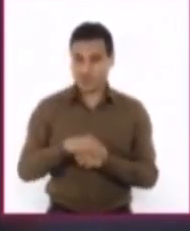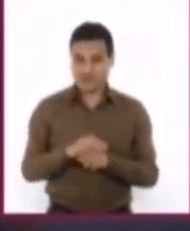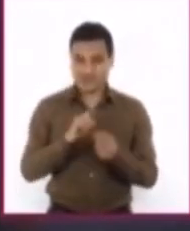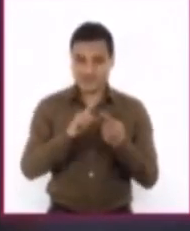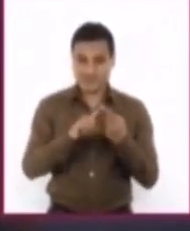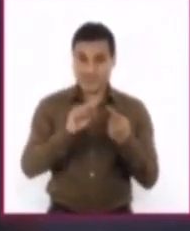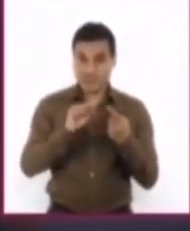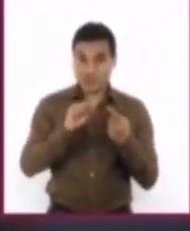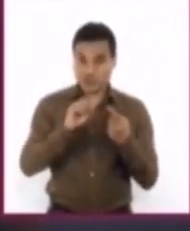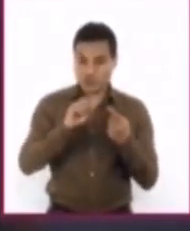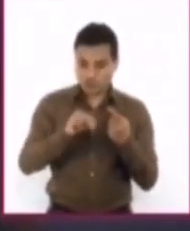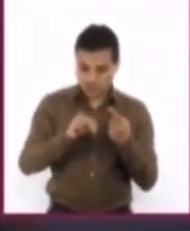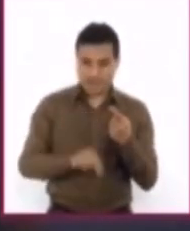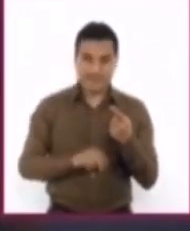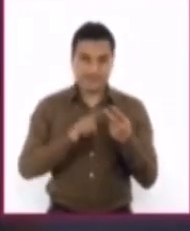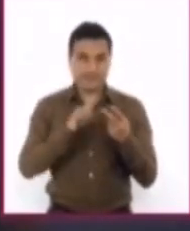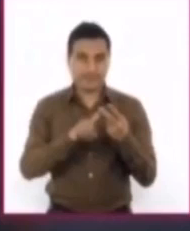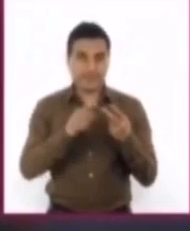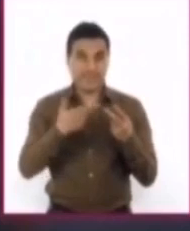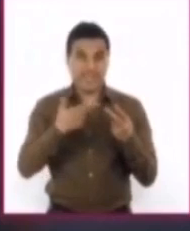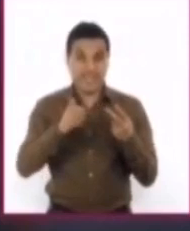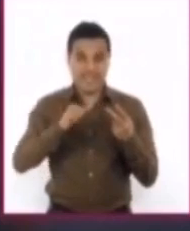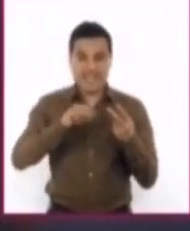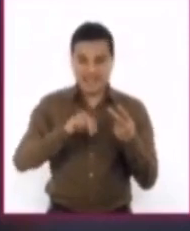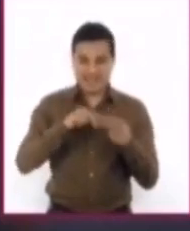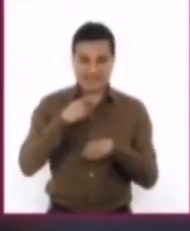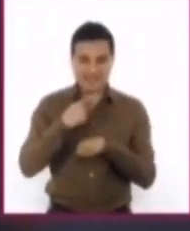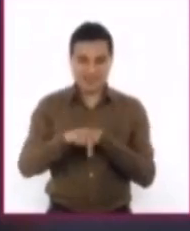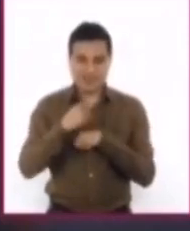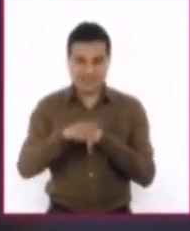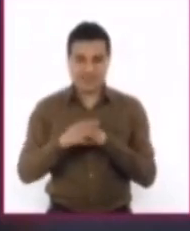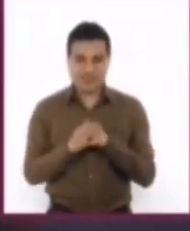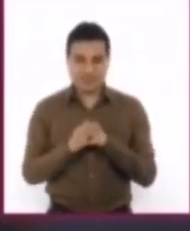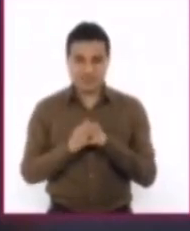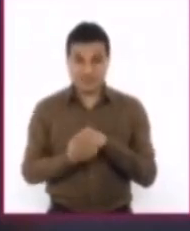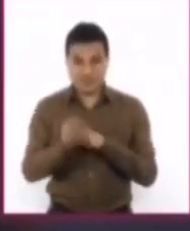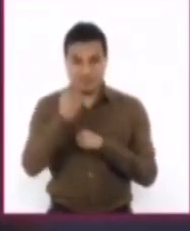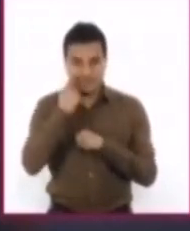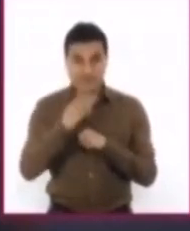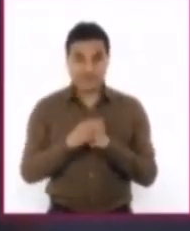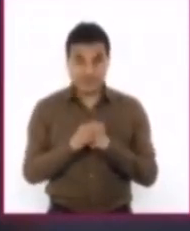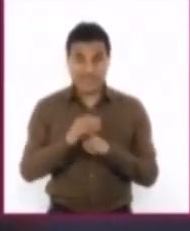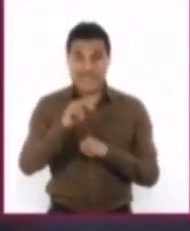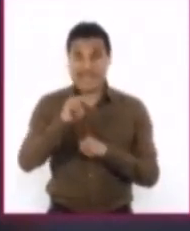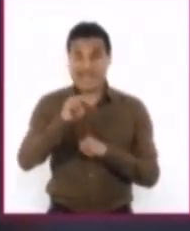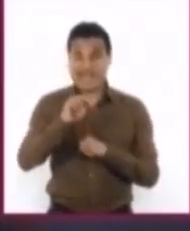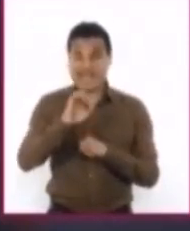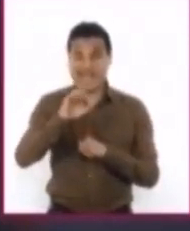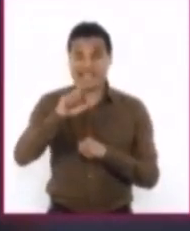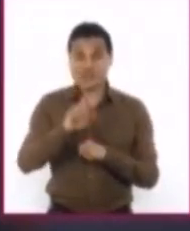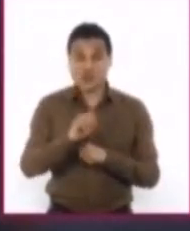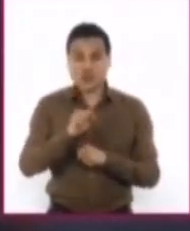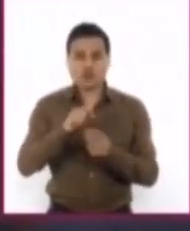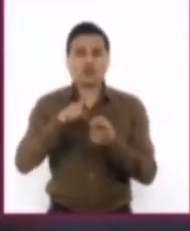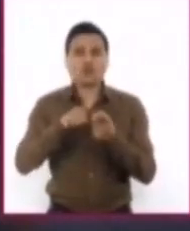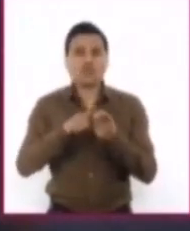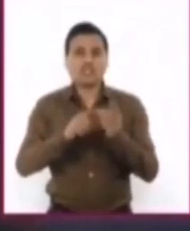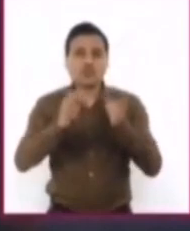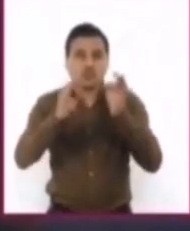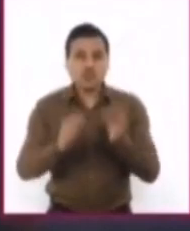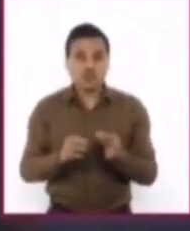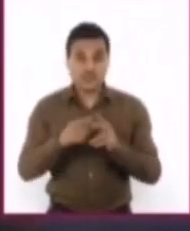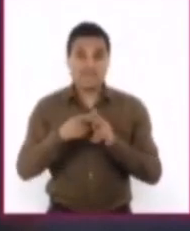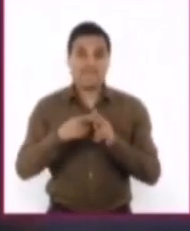perjudicado. Pero aquí, el nexo concesivo aparece al inicio de la oración que expresa la idea que se quiere rechazar